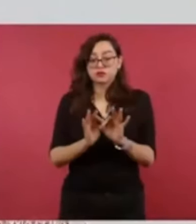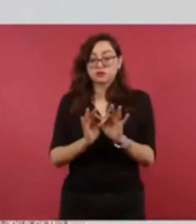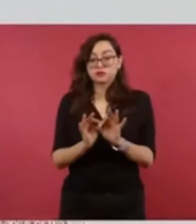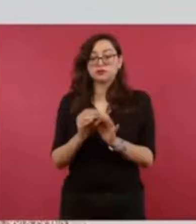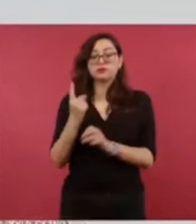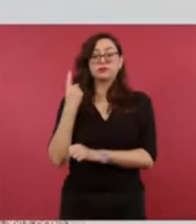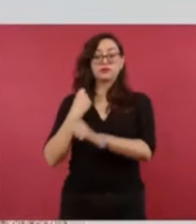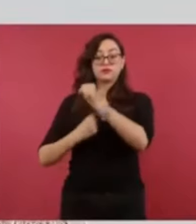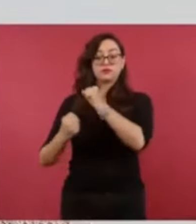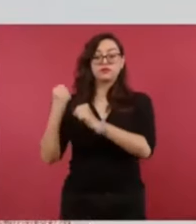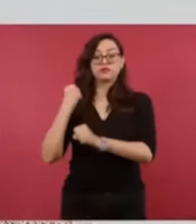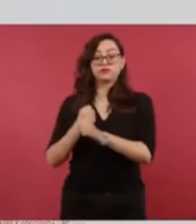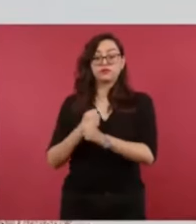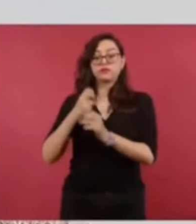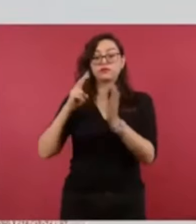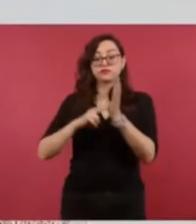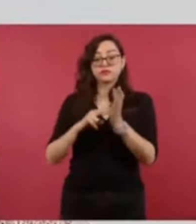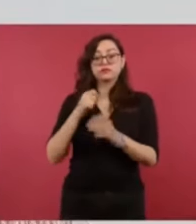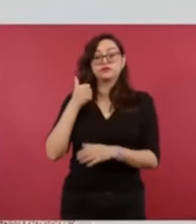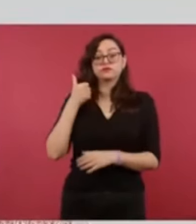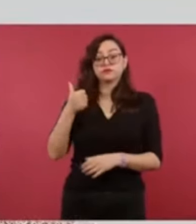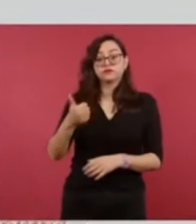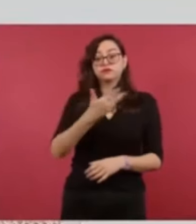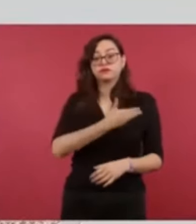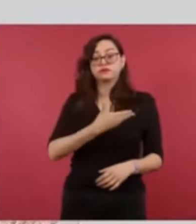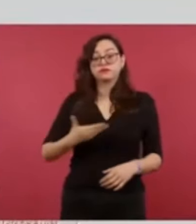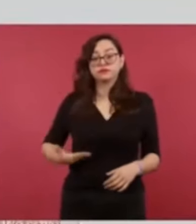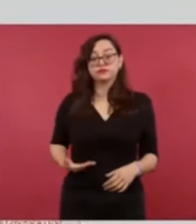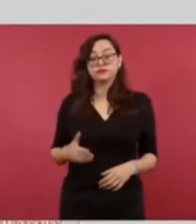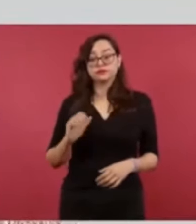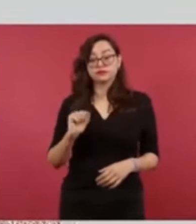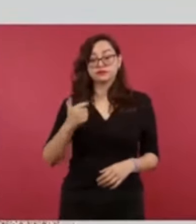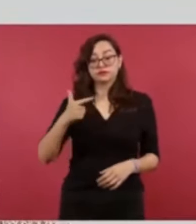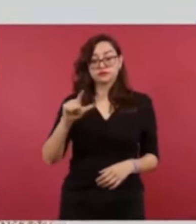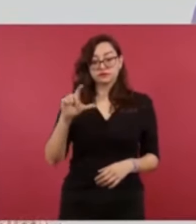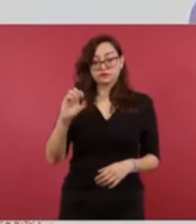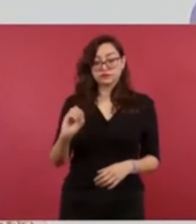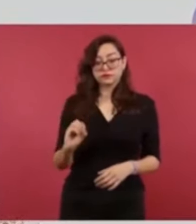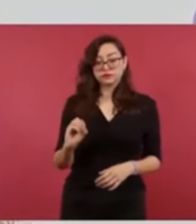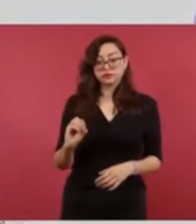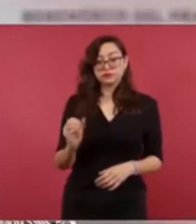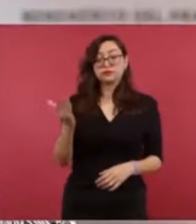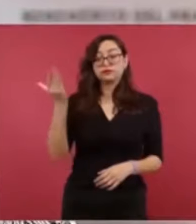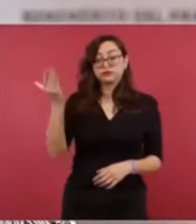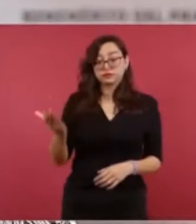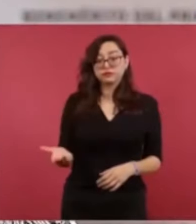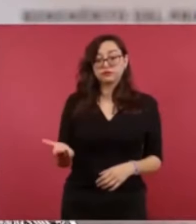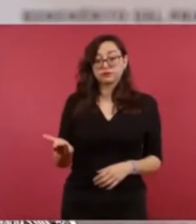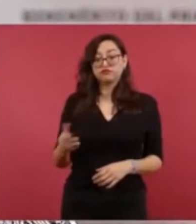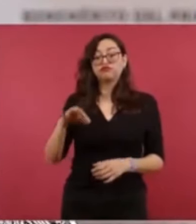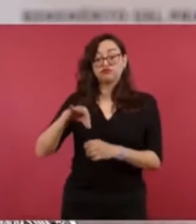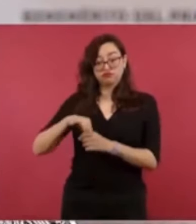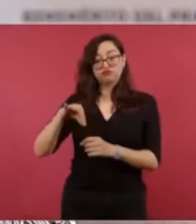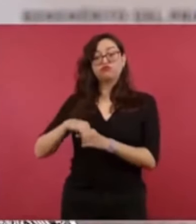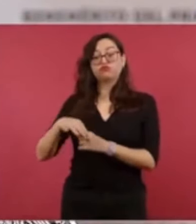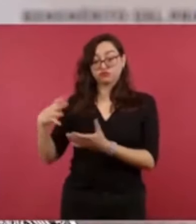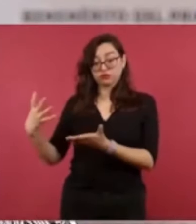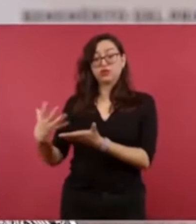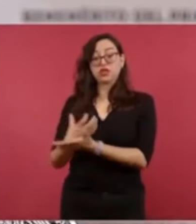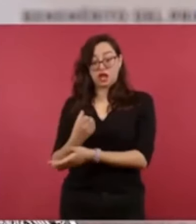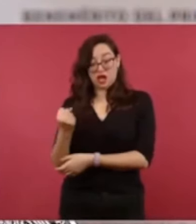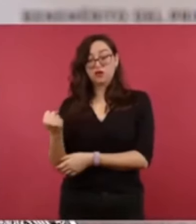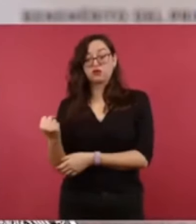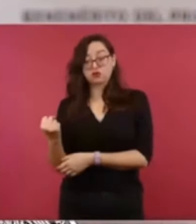Andrés Manuel López Obrador, el licenciado Andrés Manuel López Obrador, sí ganó las elecciones. Roberto